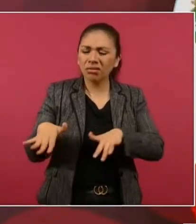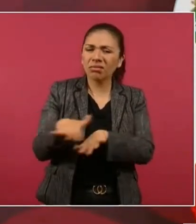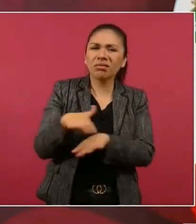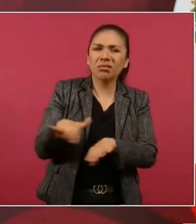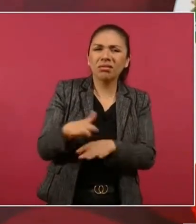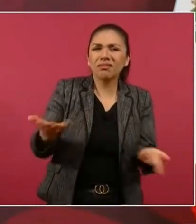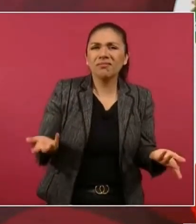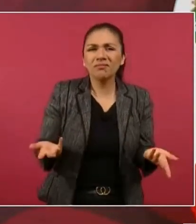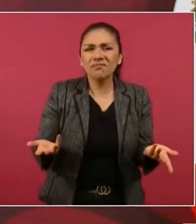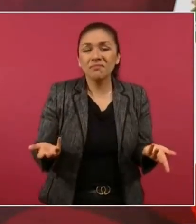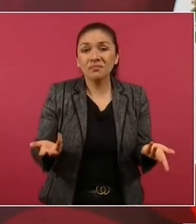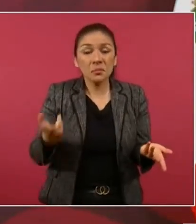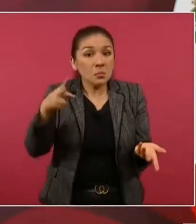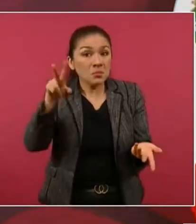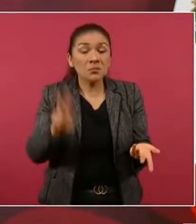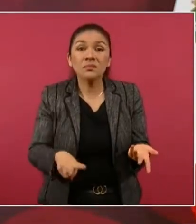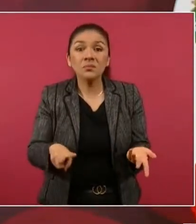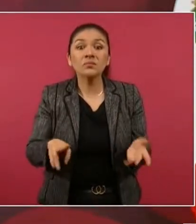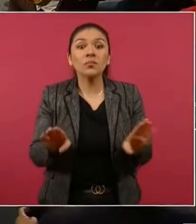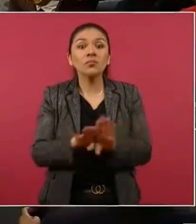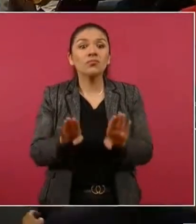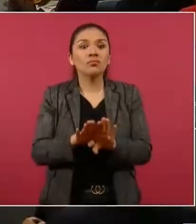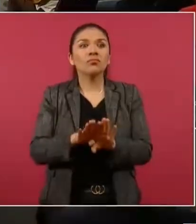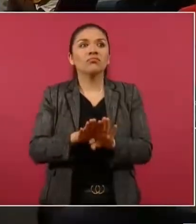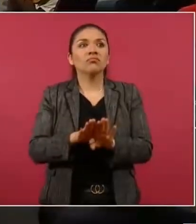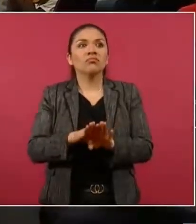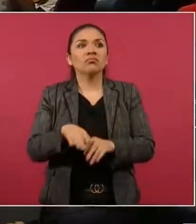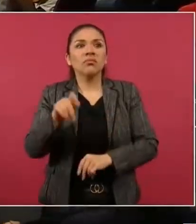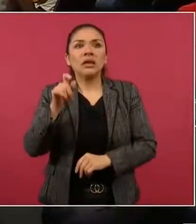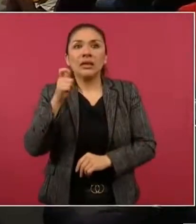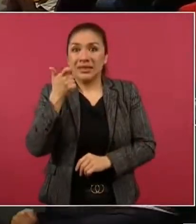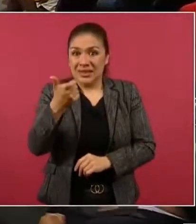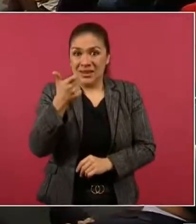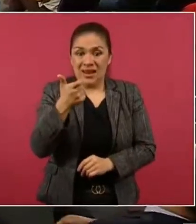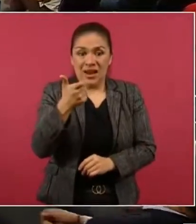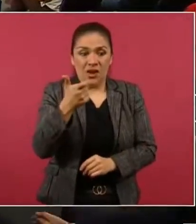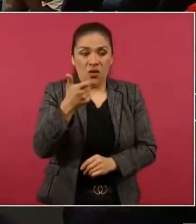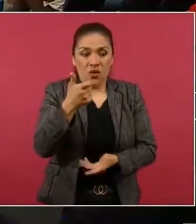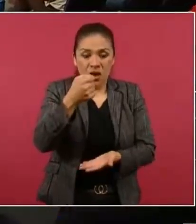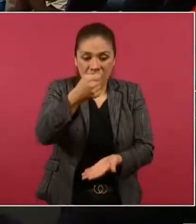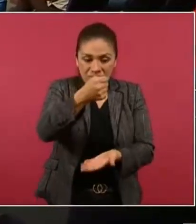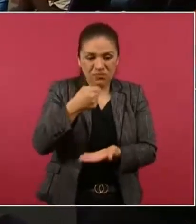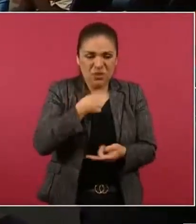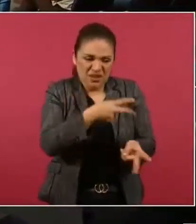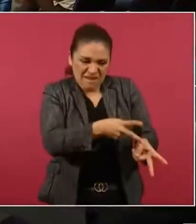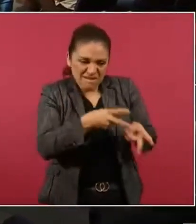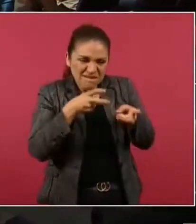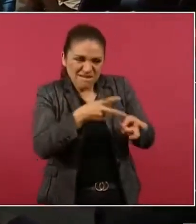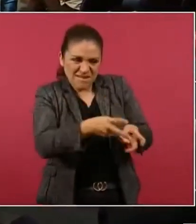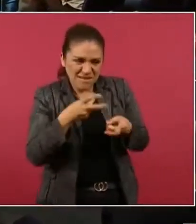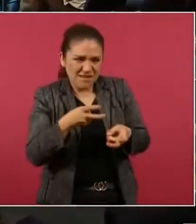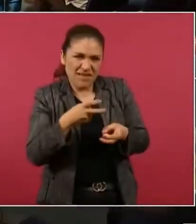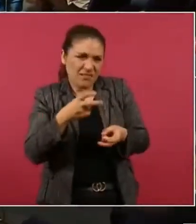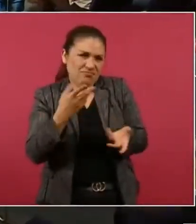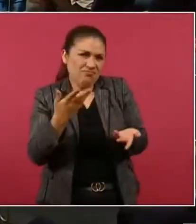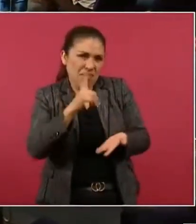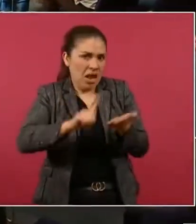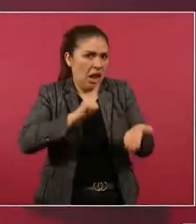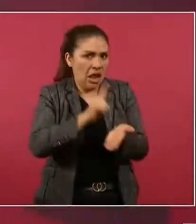No tiene ese dinero sustraído de manera ilegal,